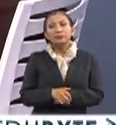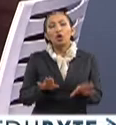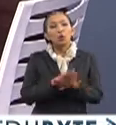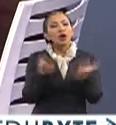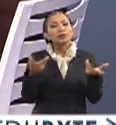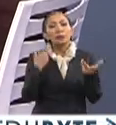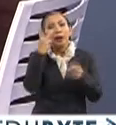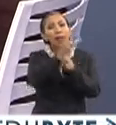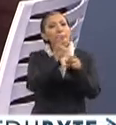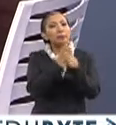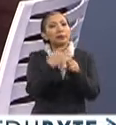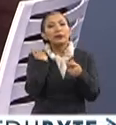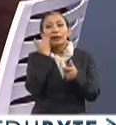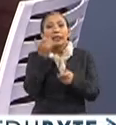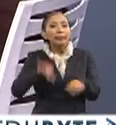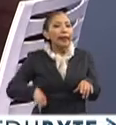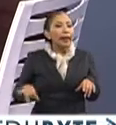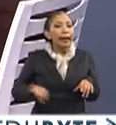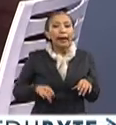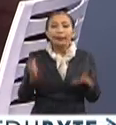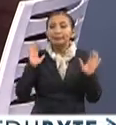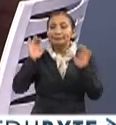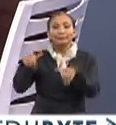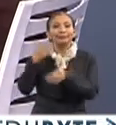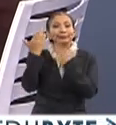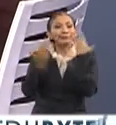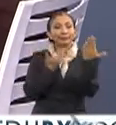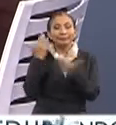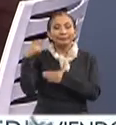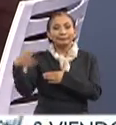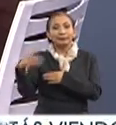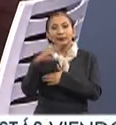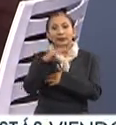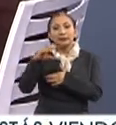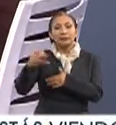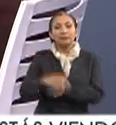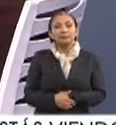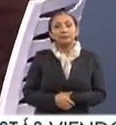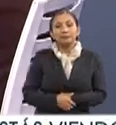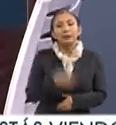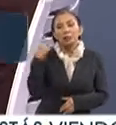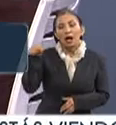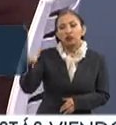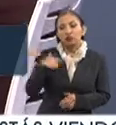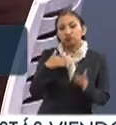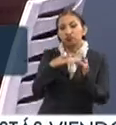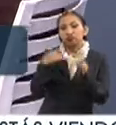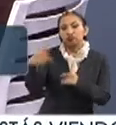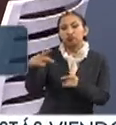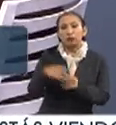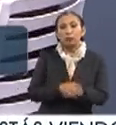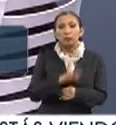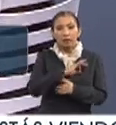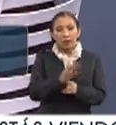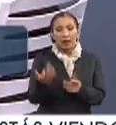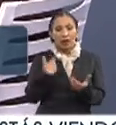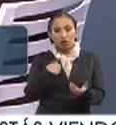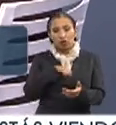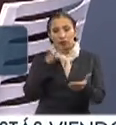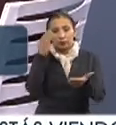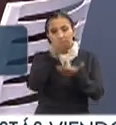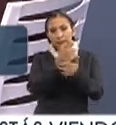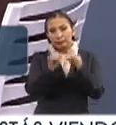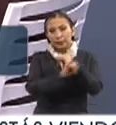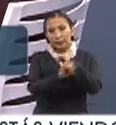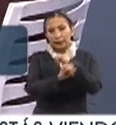¿cómo le hacemos para invitar a quien esté interesado en la oferta académica del CC para que contacte con ustedes? se pueden acercar a nuestra